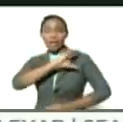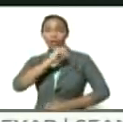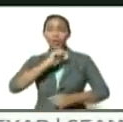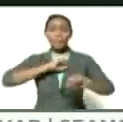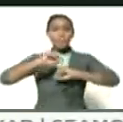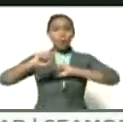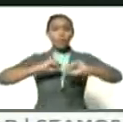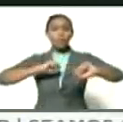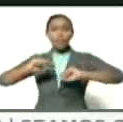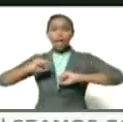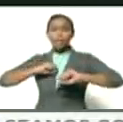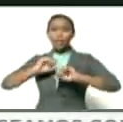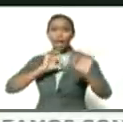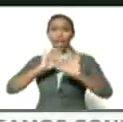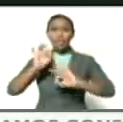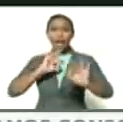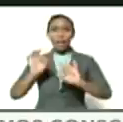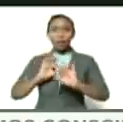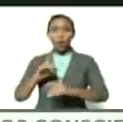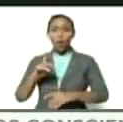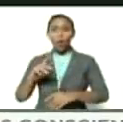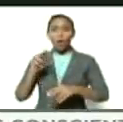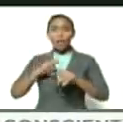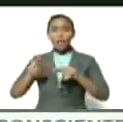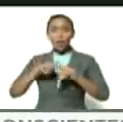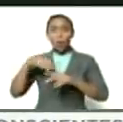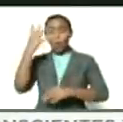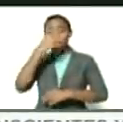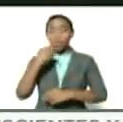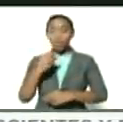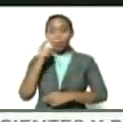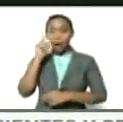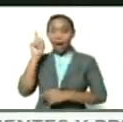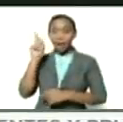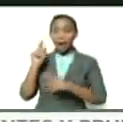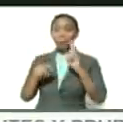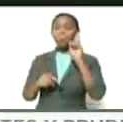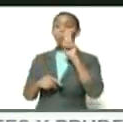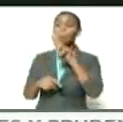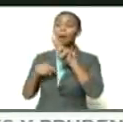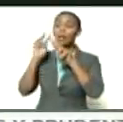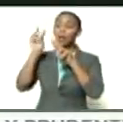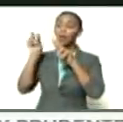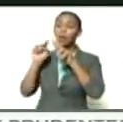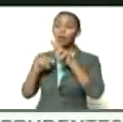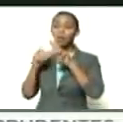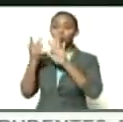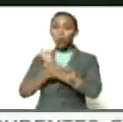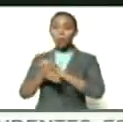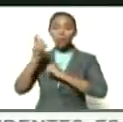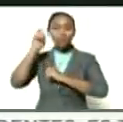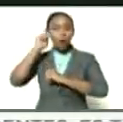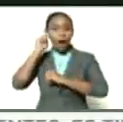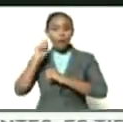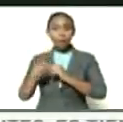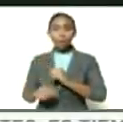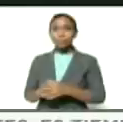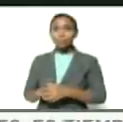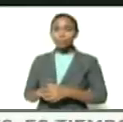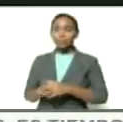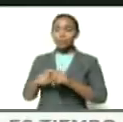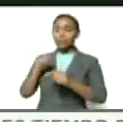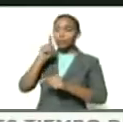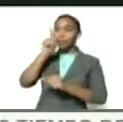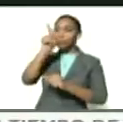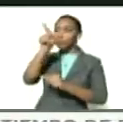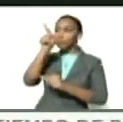movimiento de teatro infantil y juvenil César Rengifo allá lo veo Leticia Rangel Quile